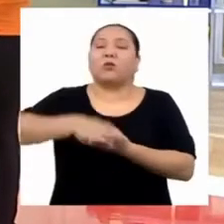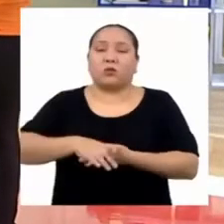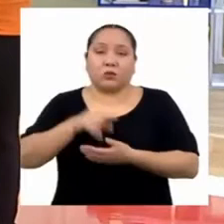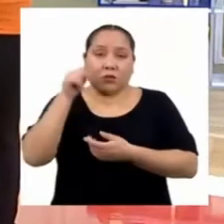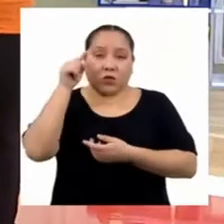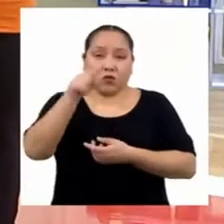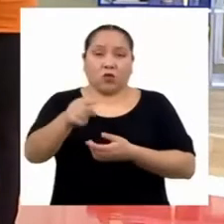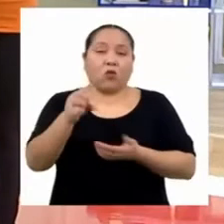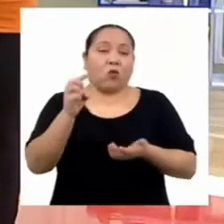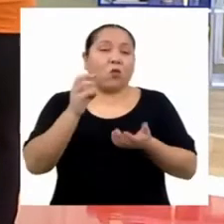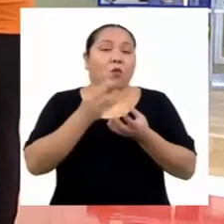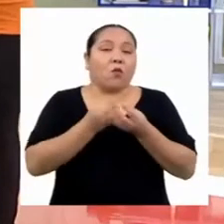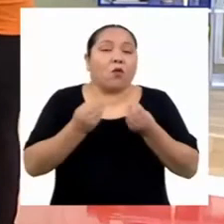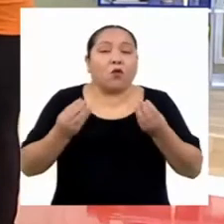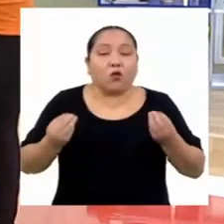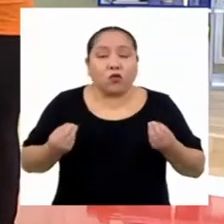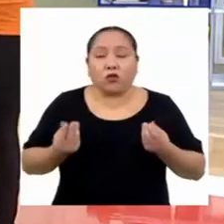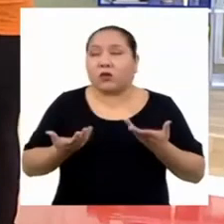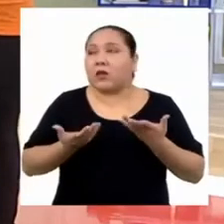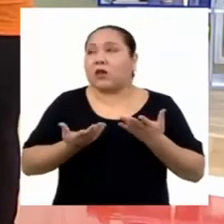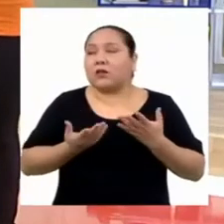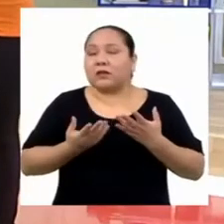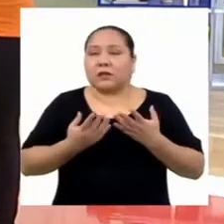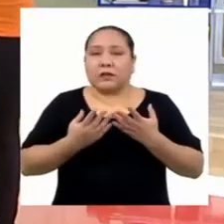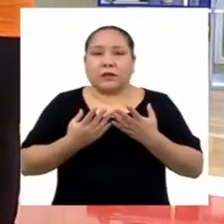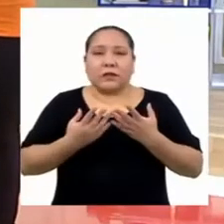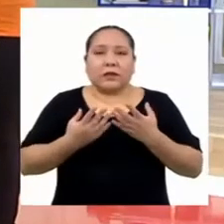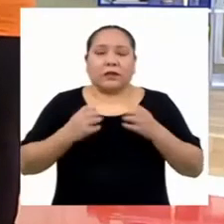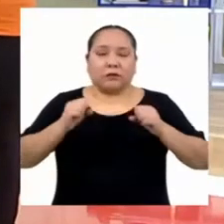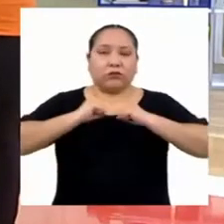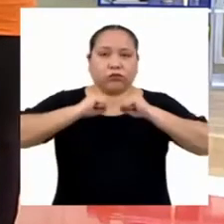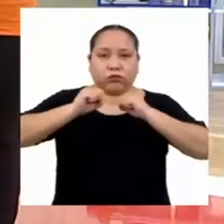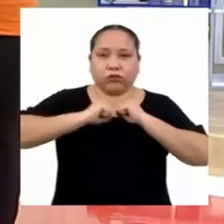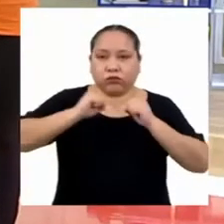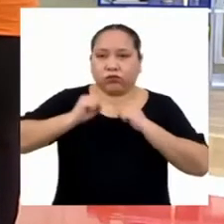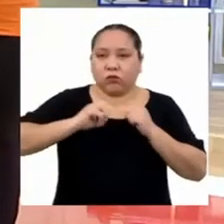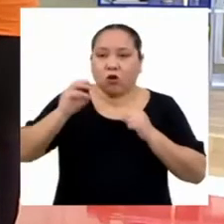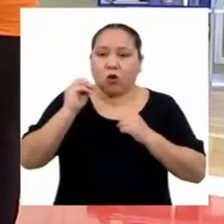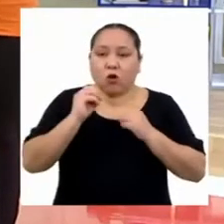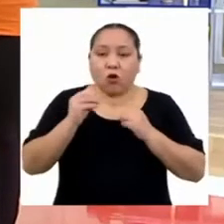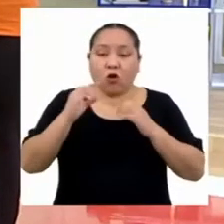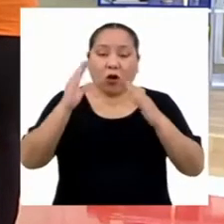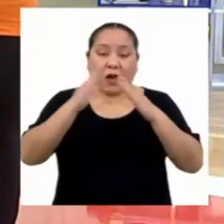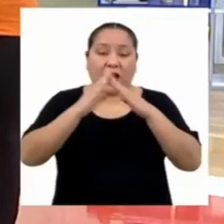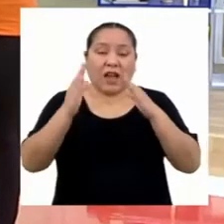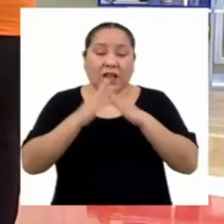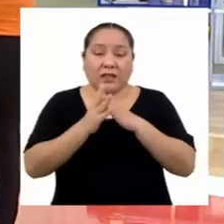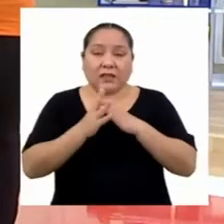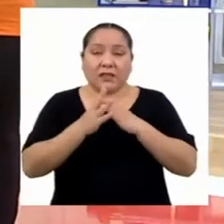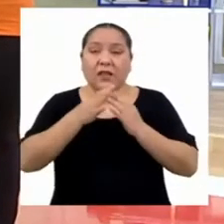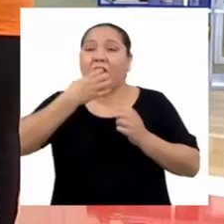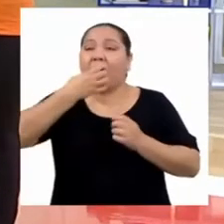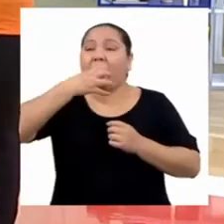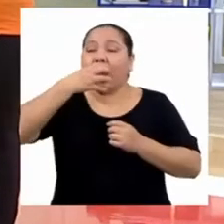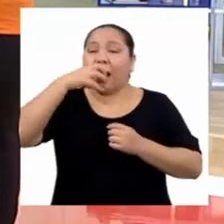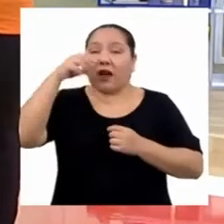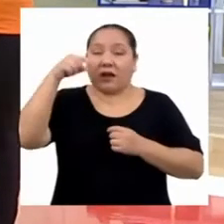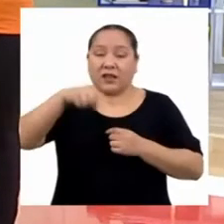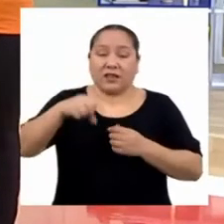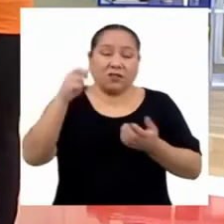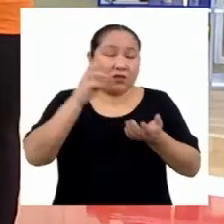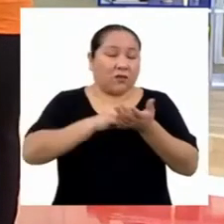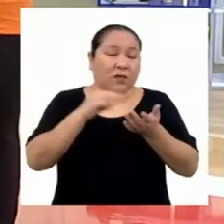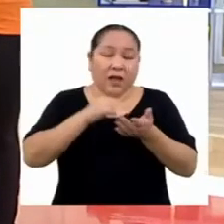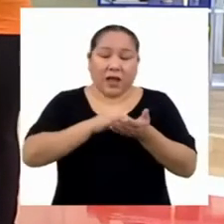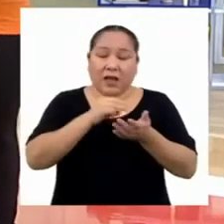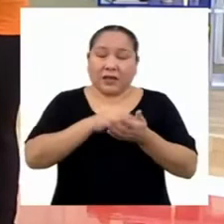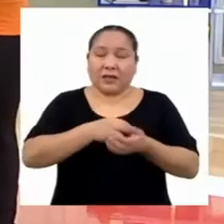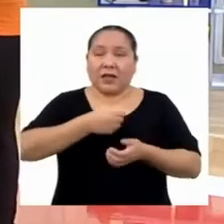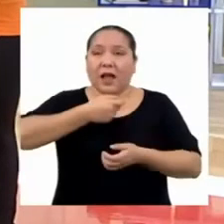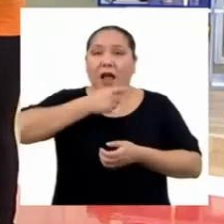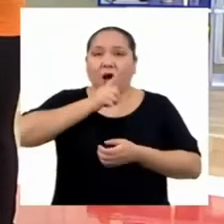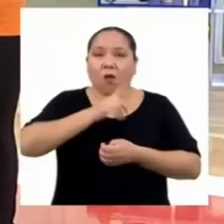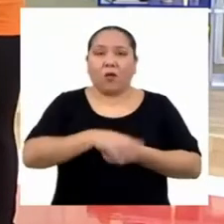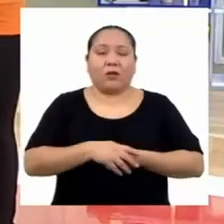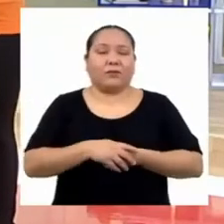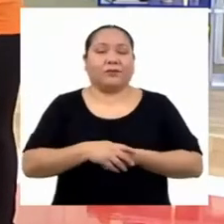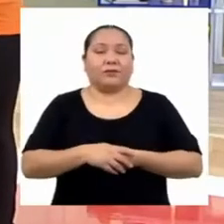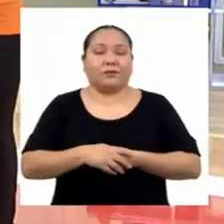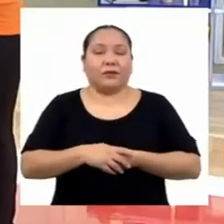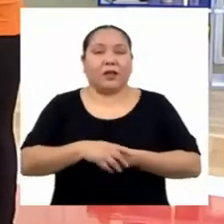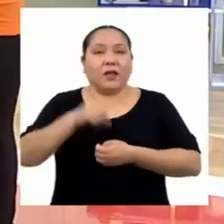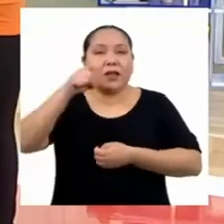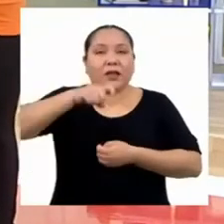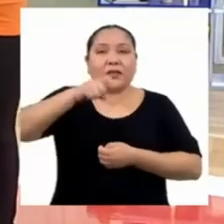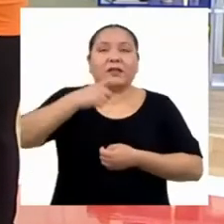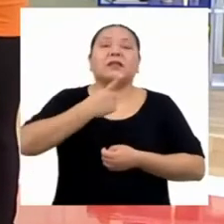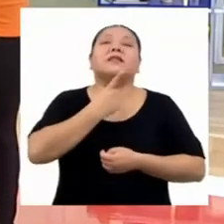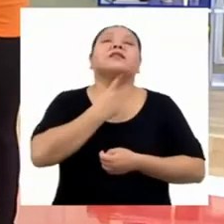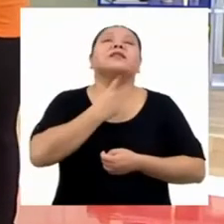física o vives en ambientes cálidos. Ellas necesitan mayor consumo de agua. Ah, y finalmente, la